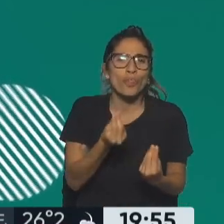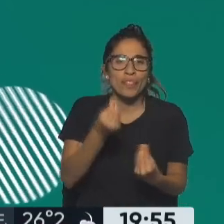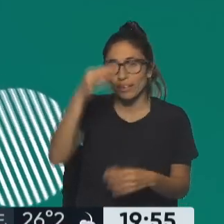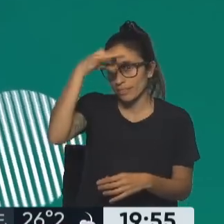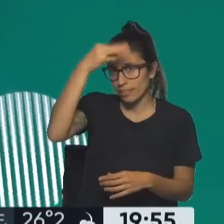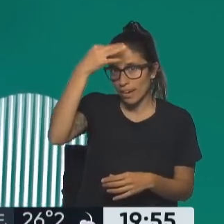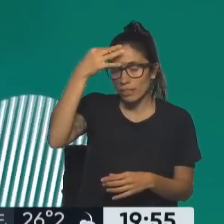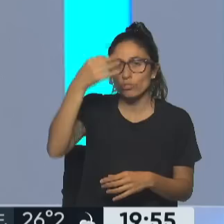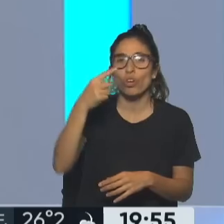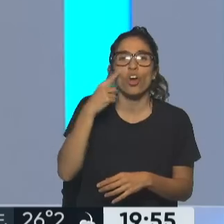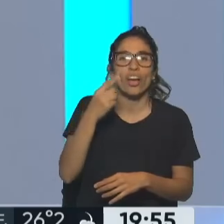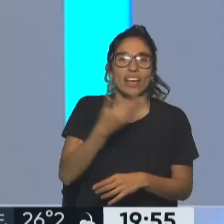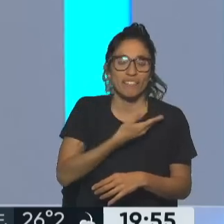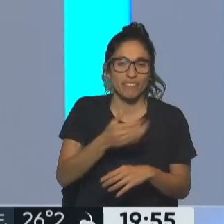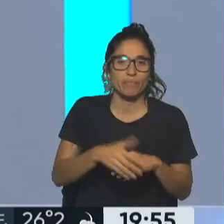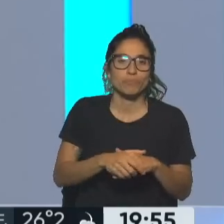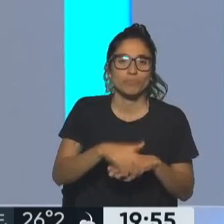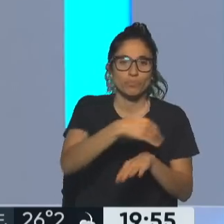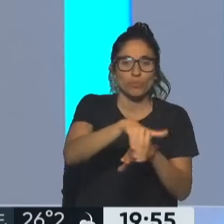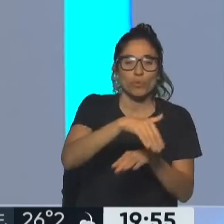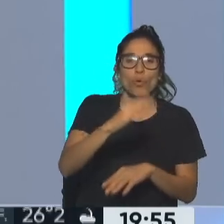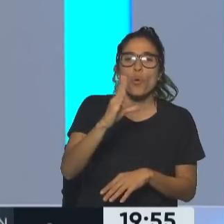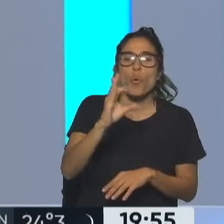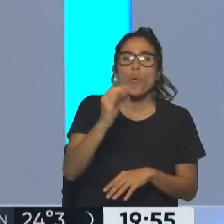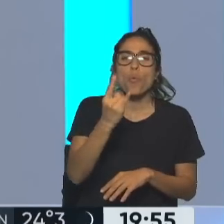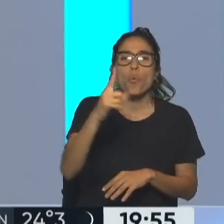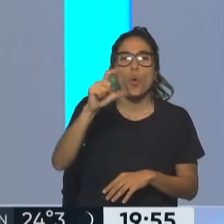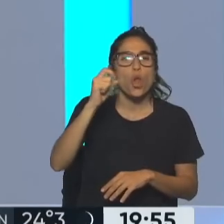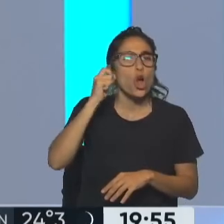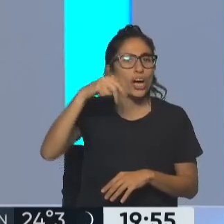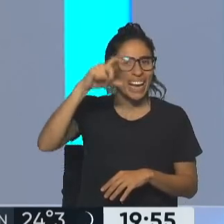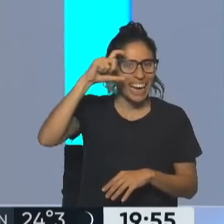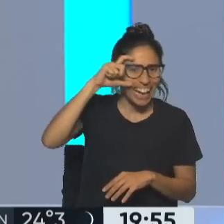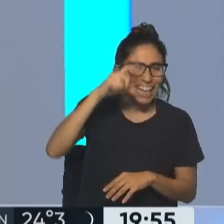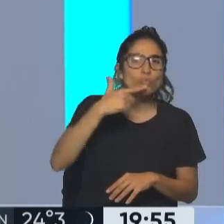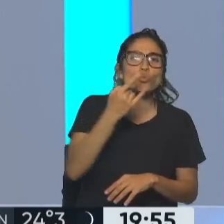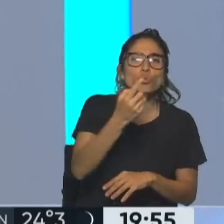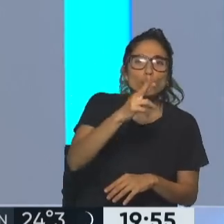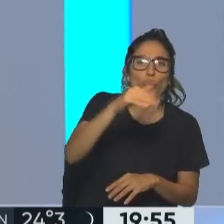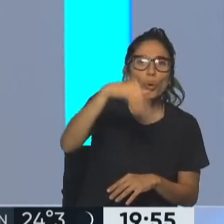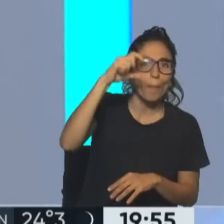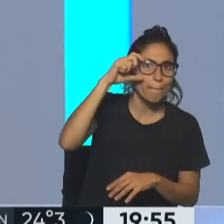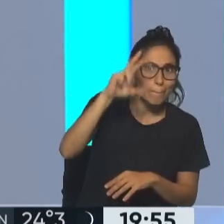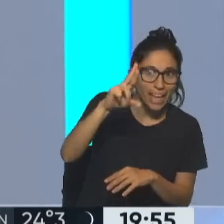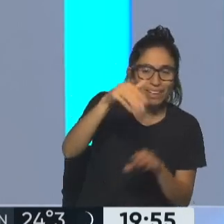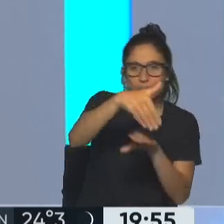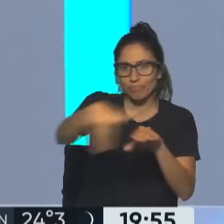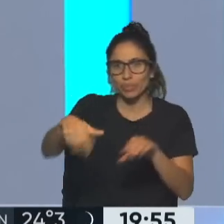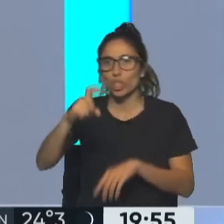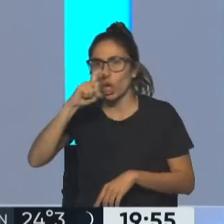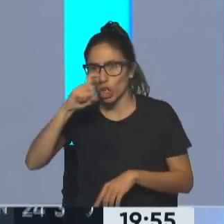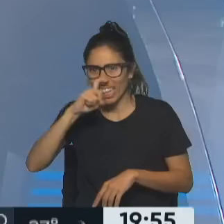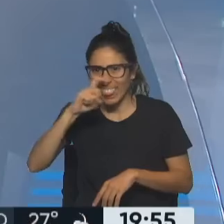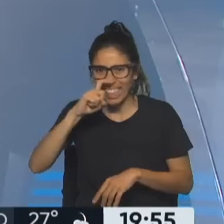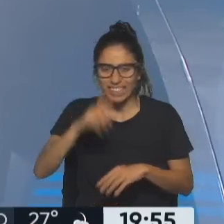en Bulón, Sumer y Corrientes, a las 18. Mirá, ni que hubiéramos leído antes, porque esto fue llamado antes de lo que planteó Cristina ayer,